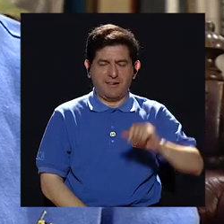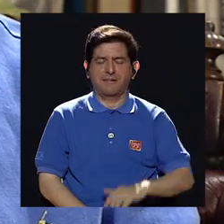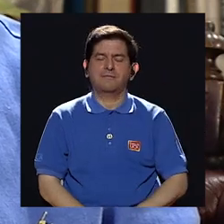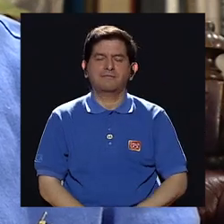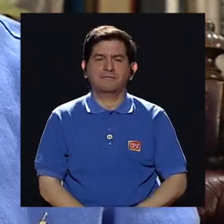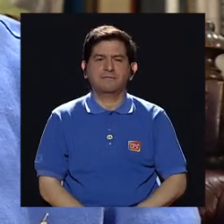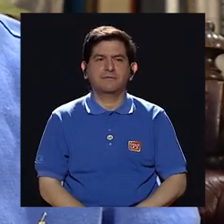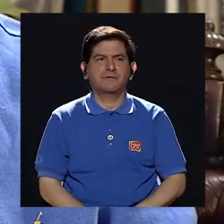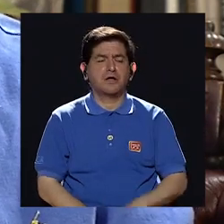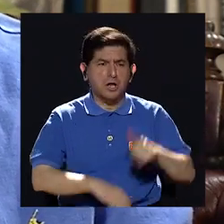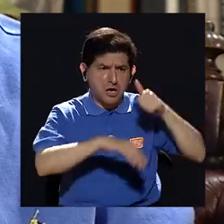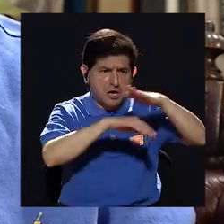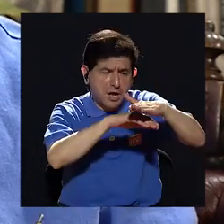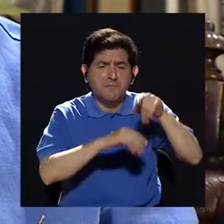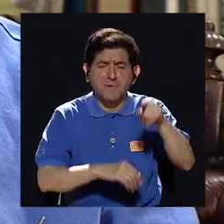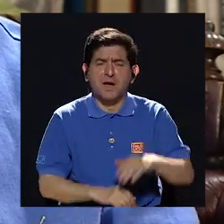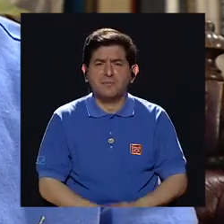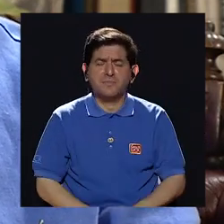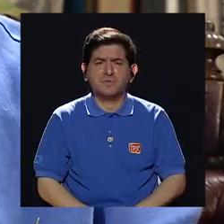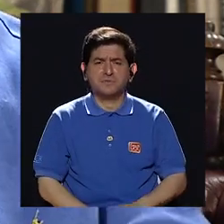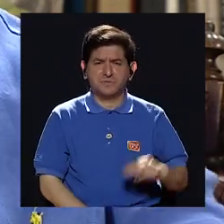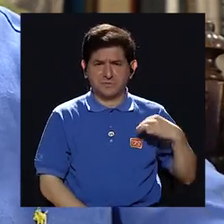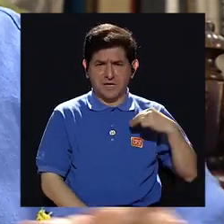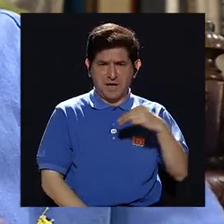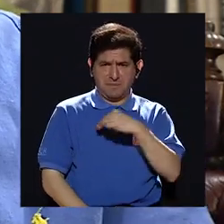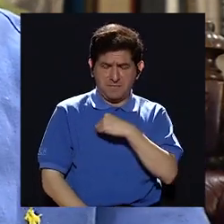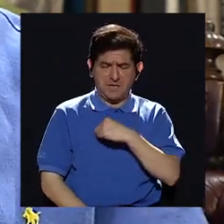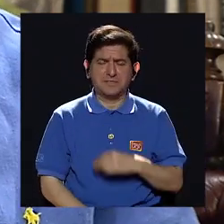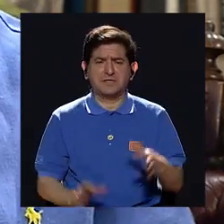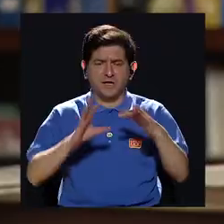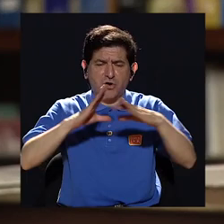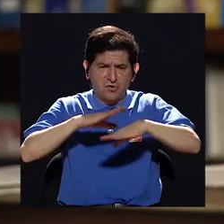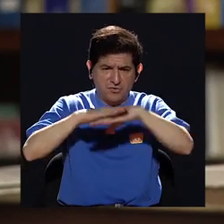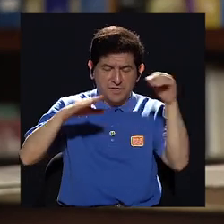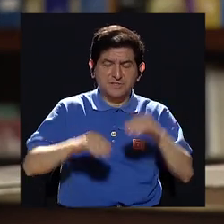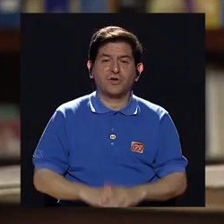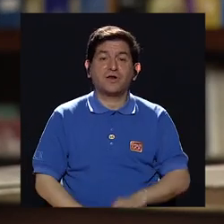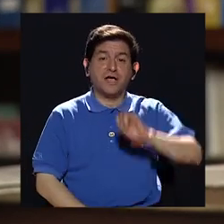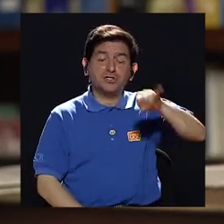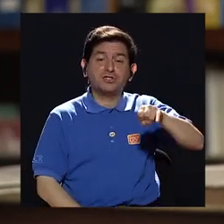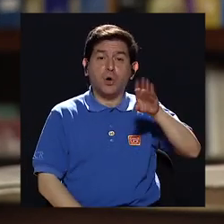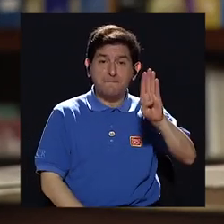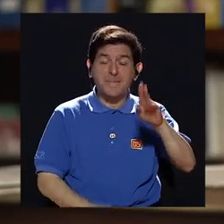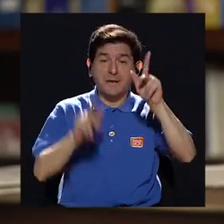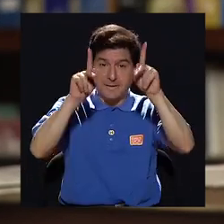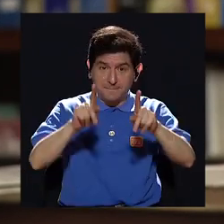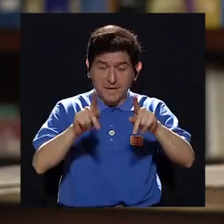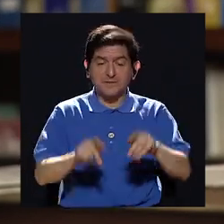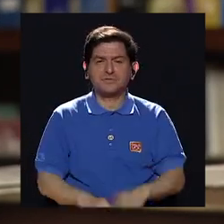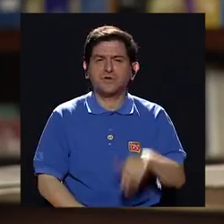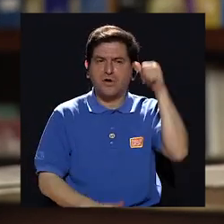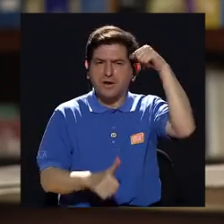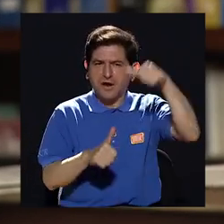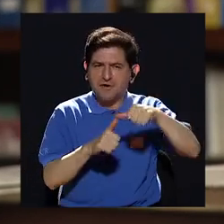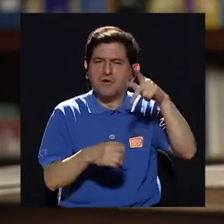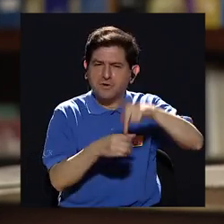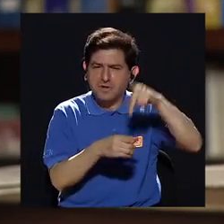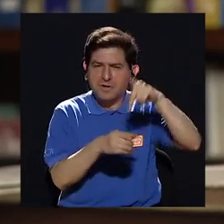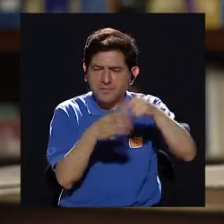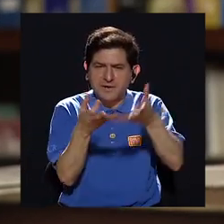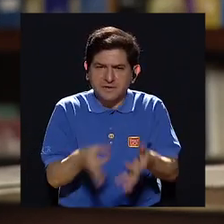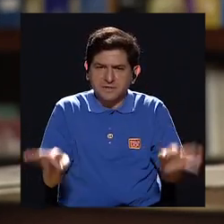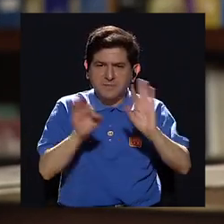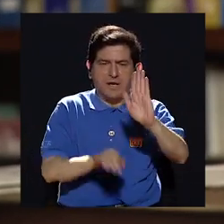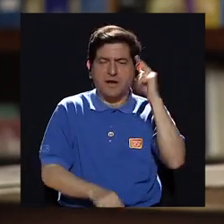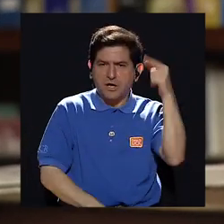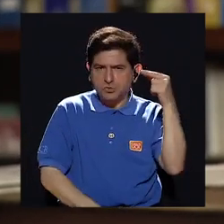Y lo enviamos a las cancillerías. John Bill fue un personaje que, sobre todo los medios, reconocen un protagonismo en